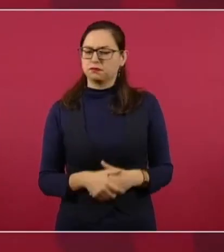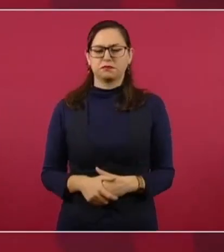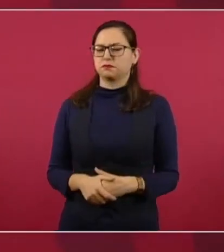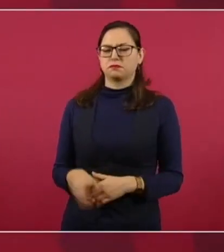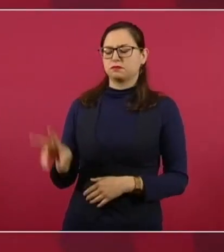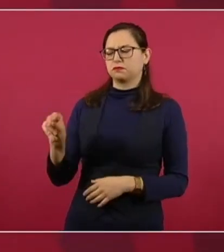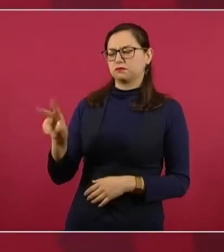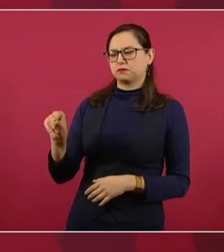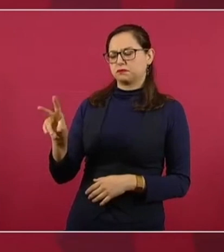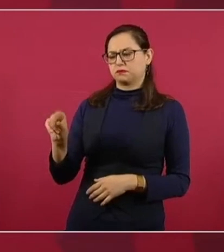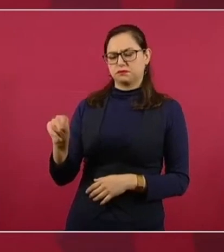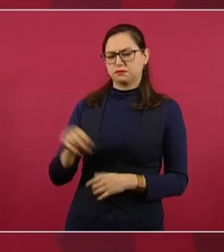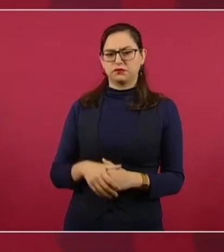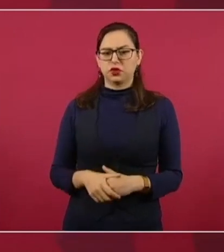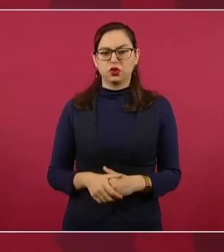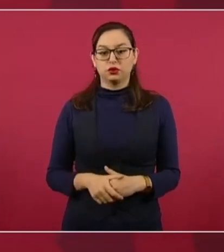Sí, hay